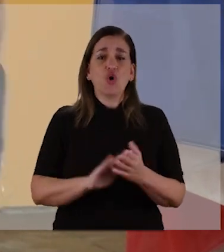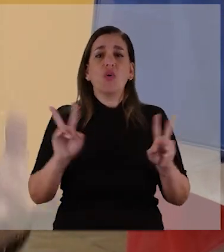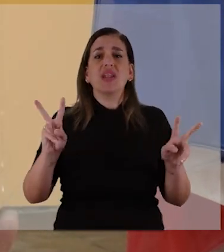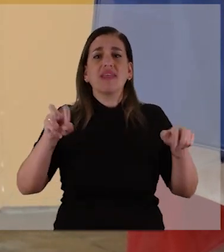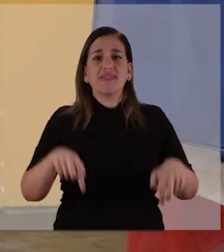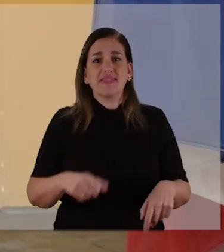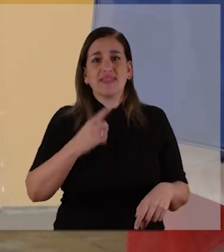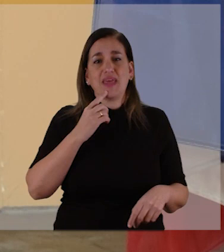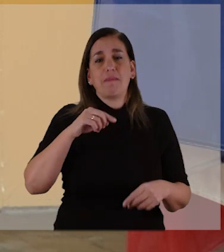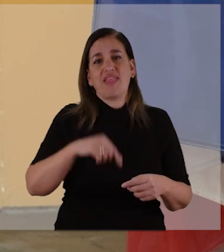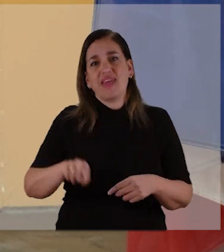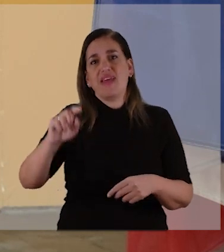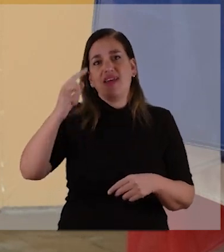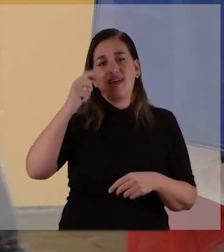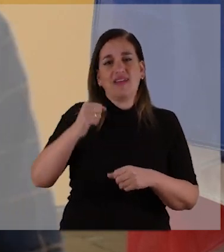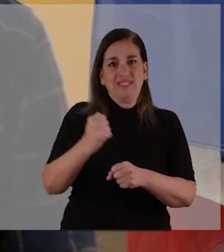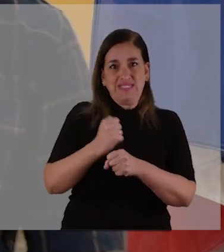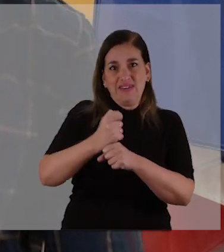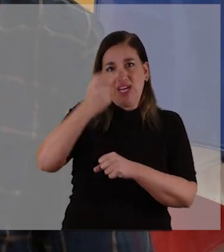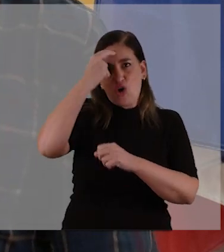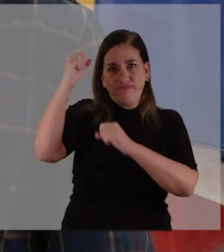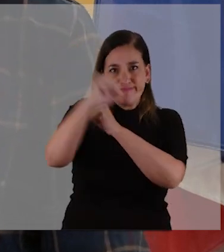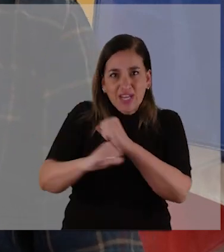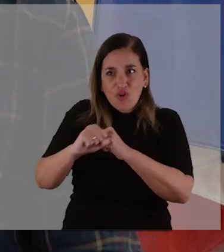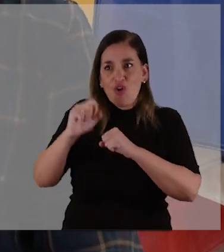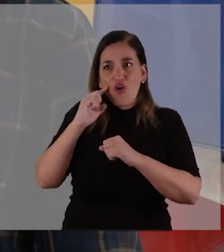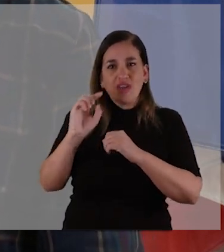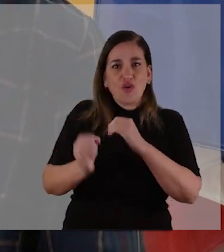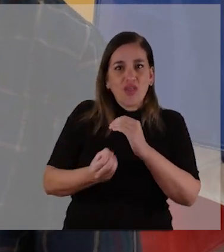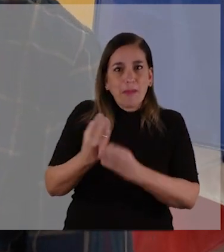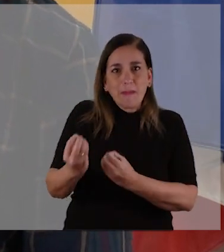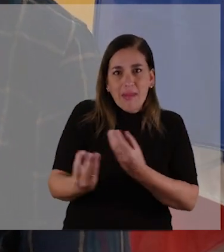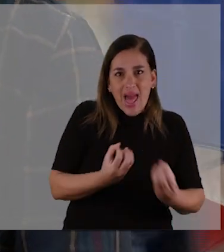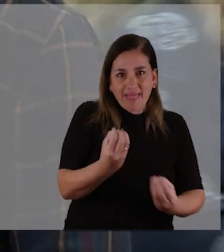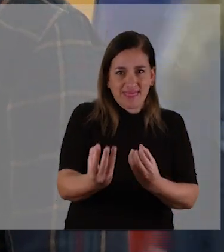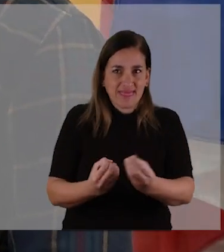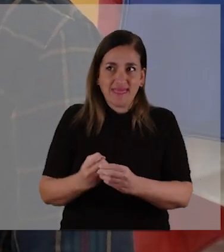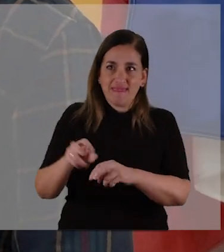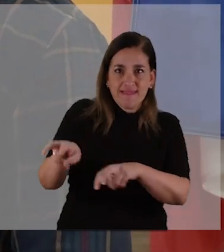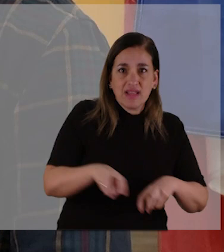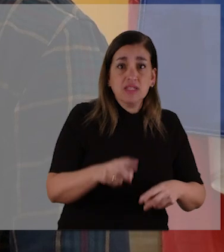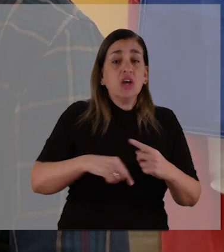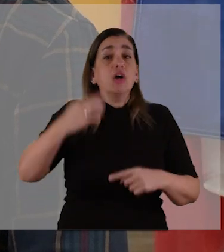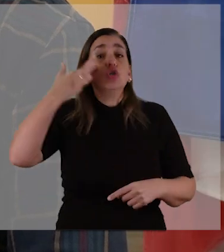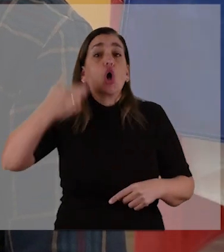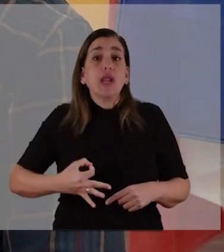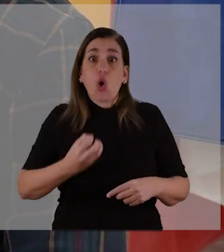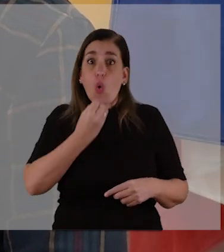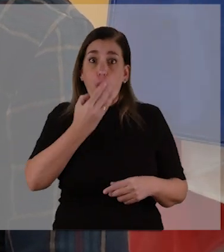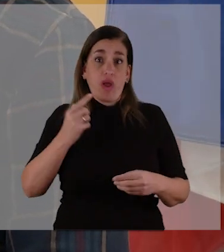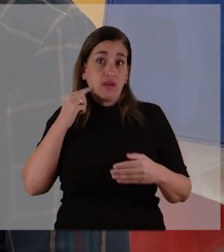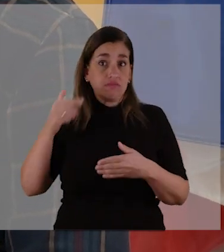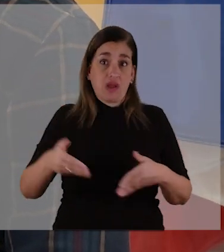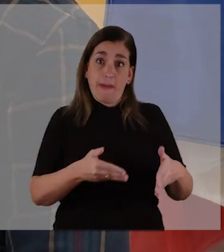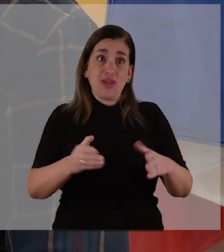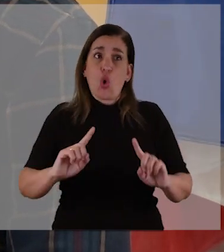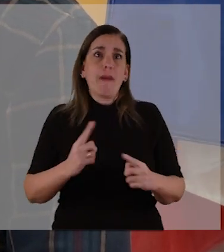en el norte del país con lo que hace a la horticultura. Con lo cual, yo creo